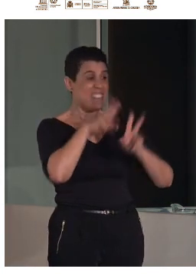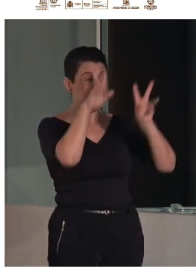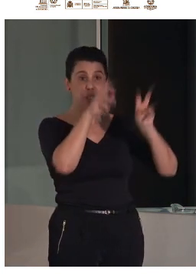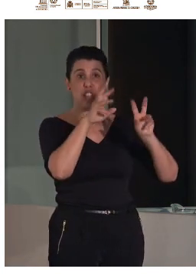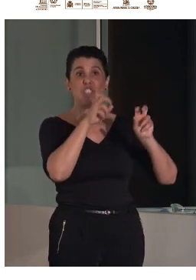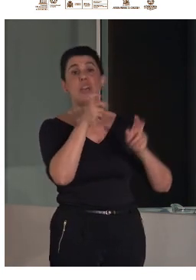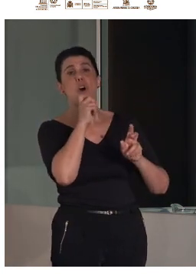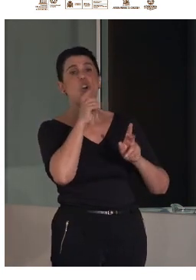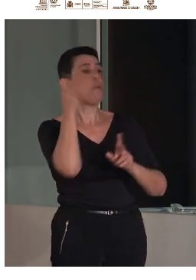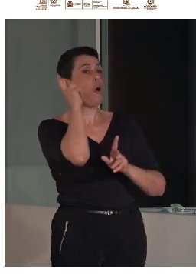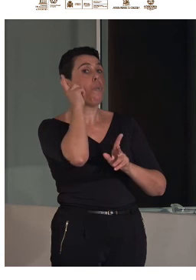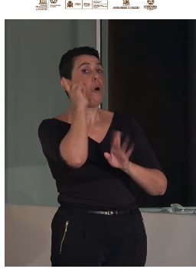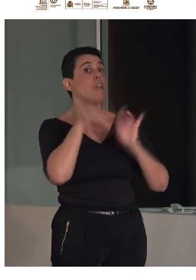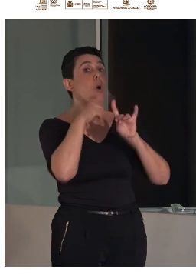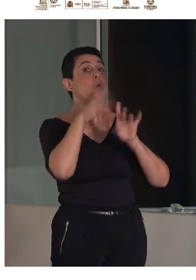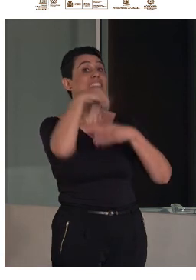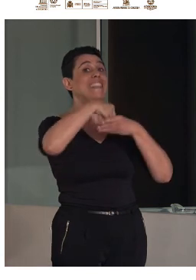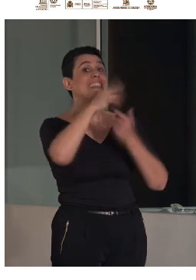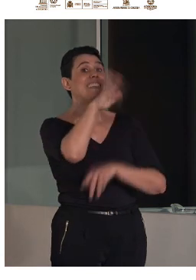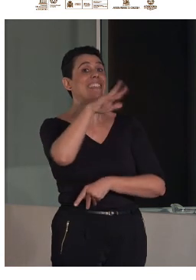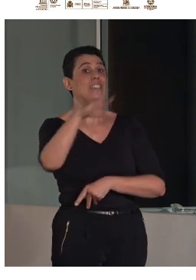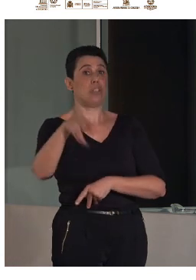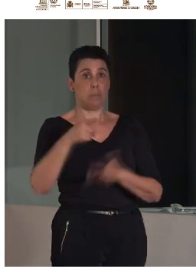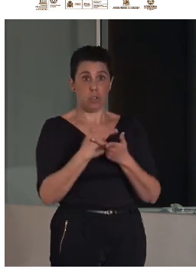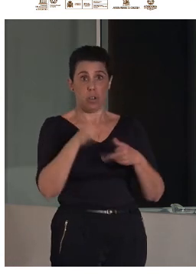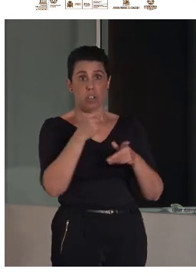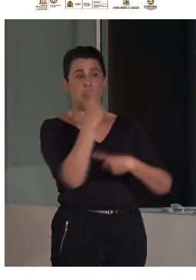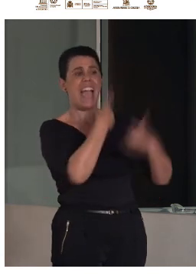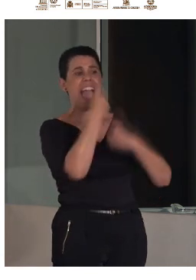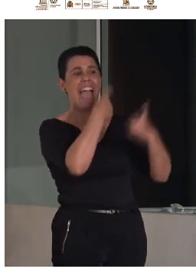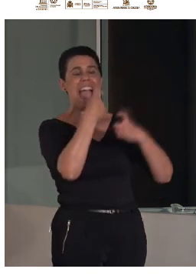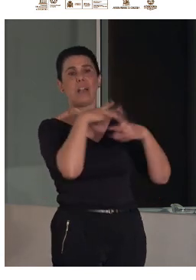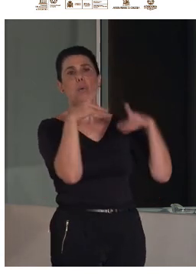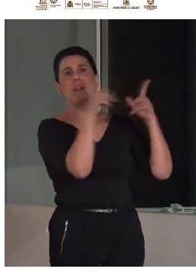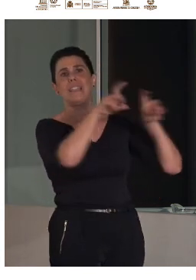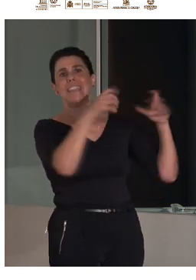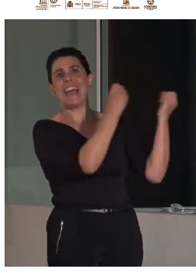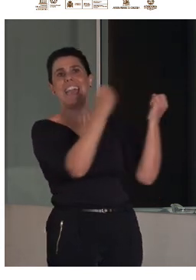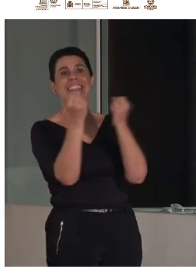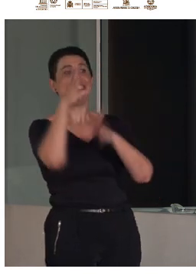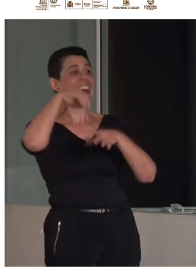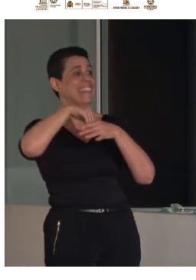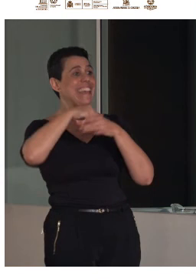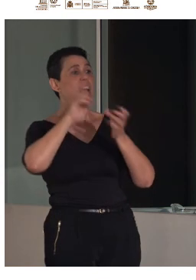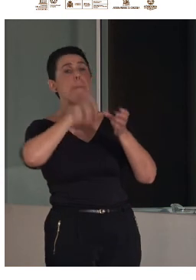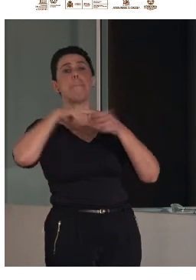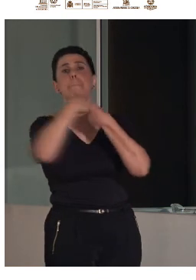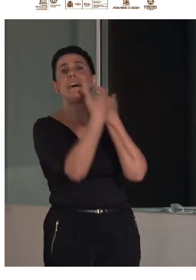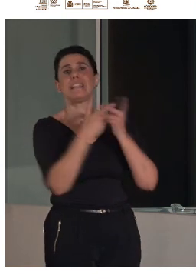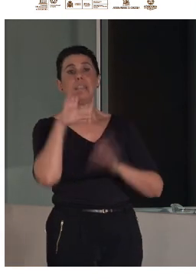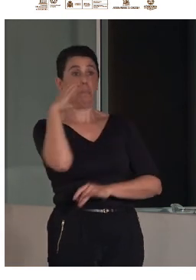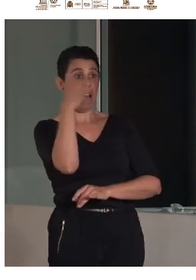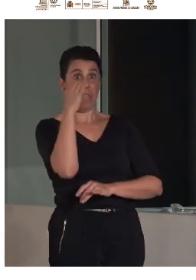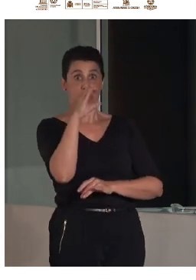museos y entonces pasé a una encuesta a todas las entidades sociales integradas en el CERMI para que los colectivos